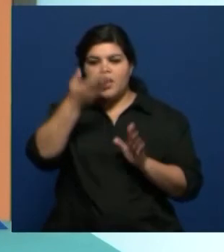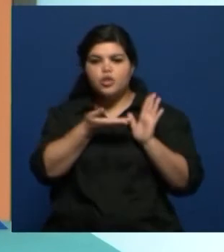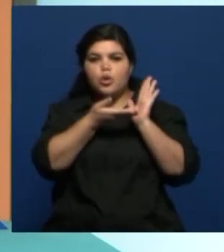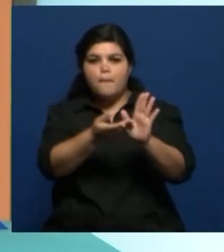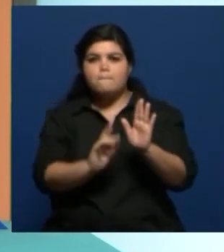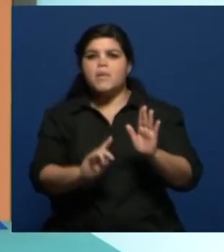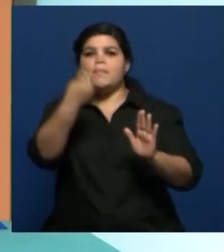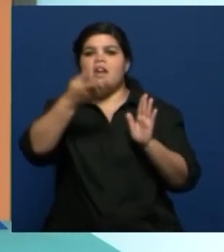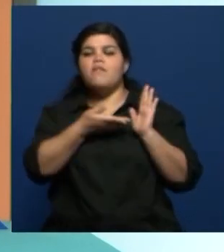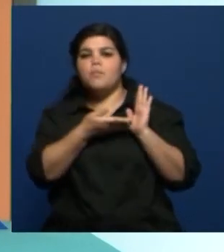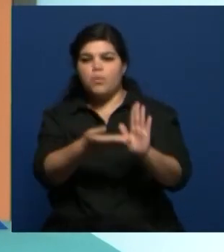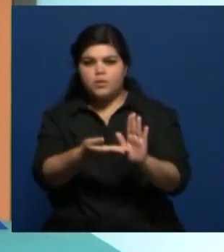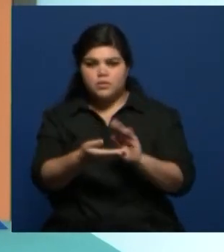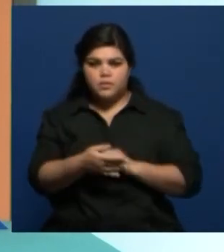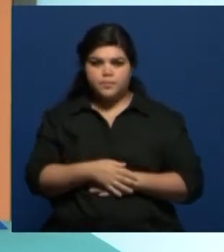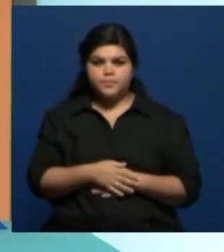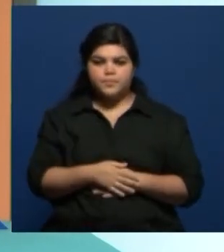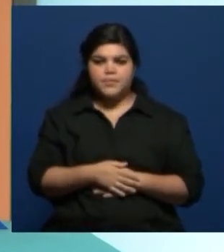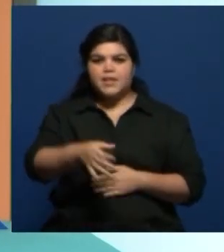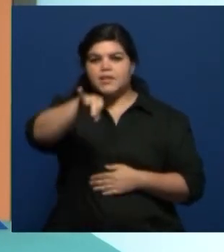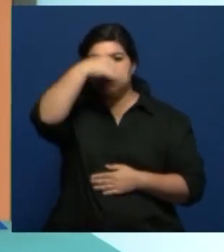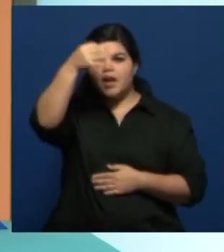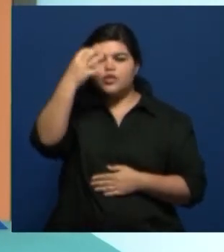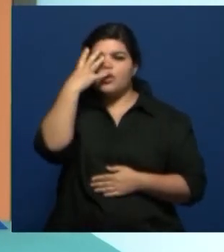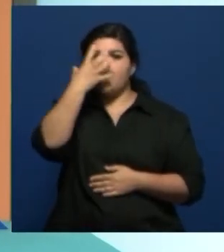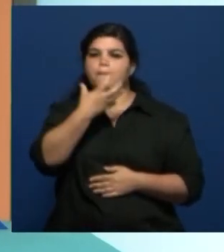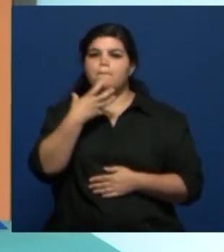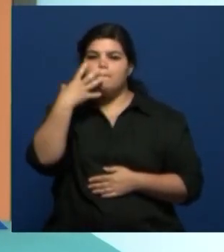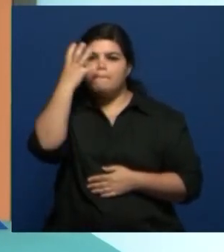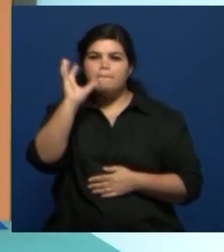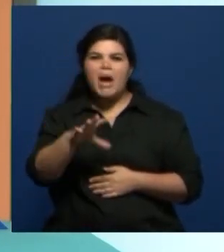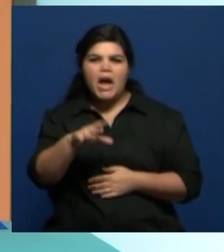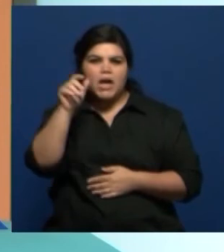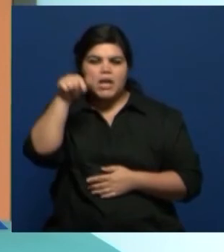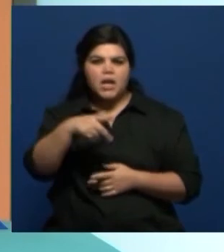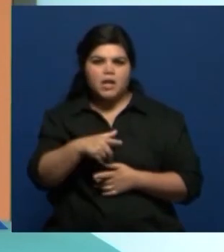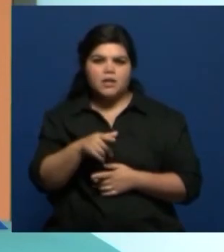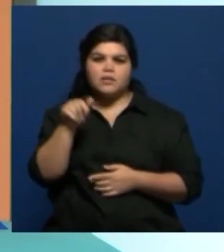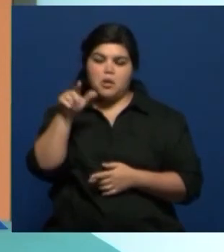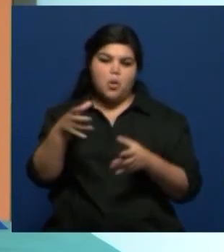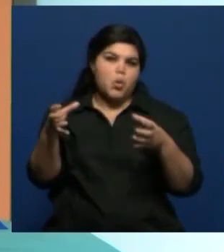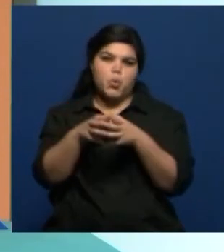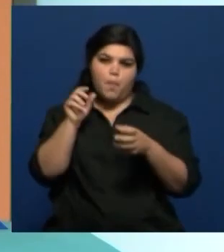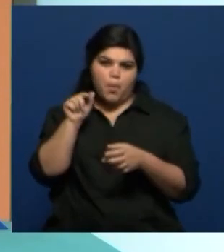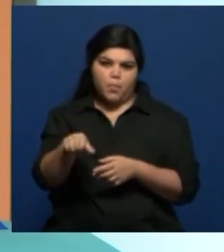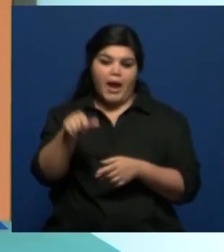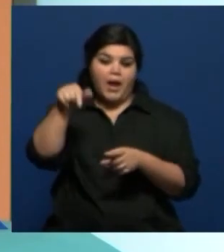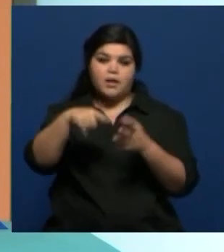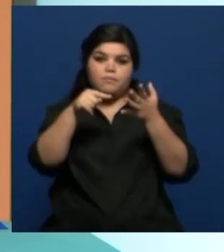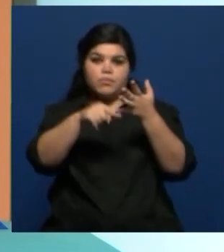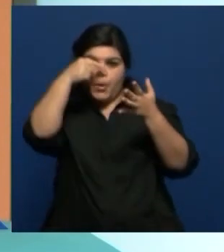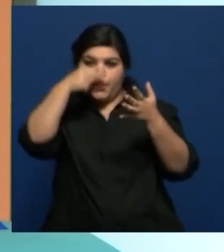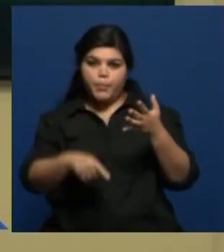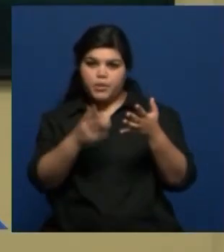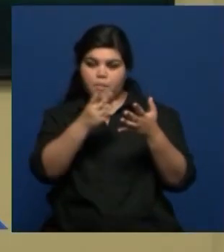presentado. Que es el teatro de máscaras de Viva la Revuelta. Y, bueno, ahí terminamos. Muy Entonces ese